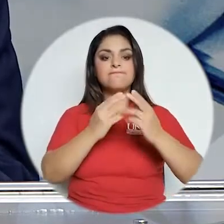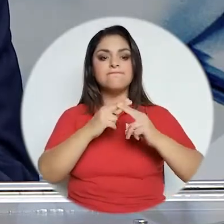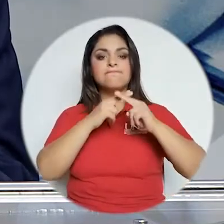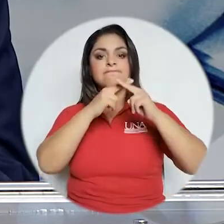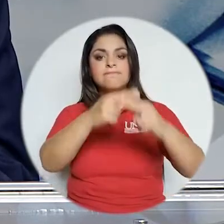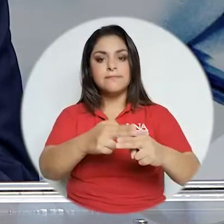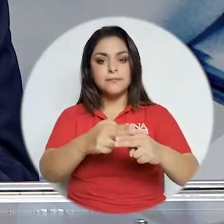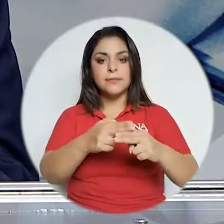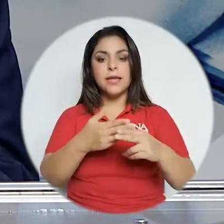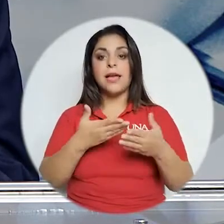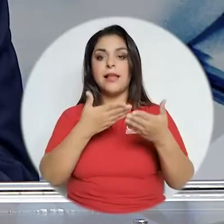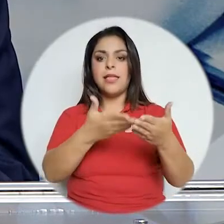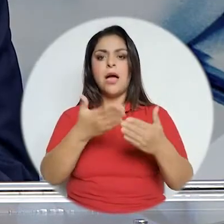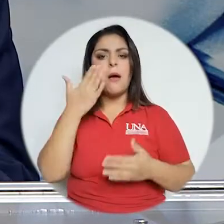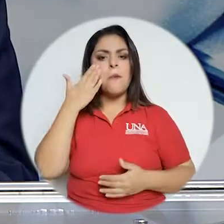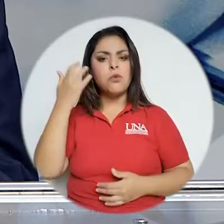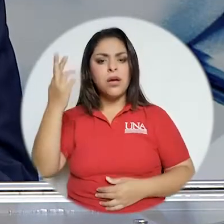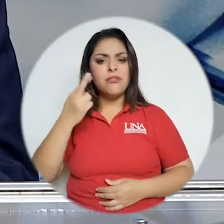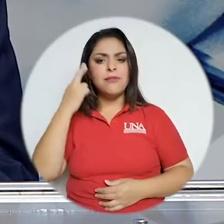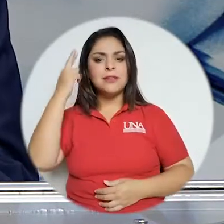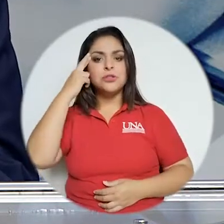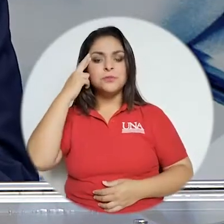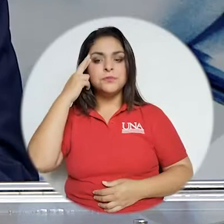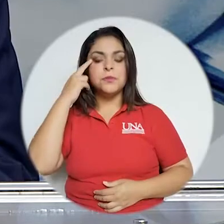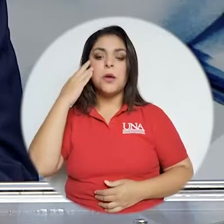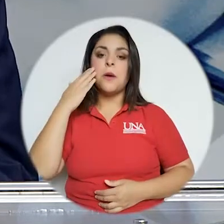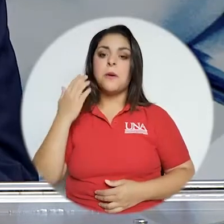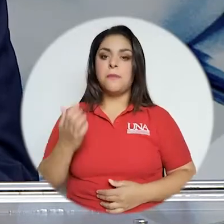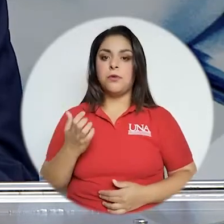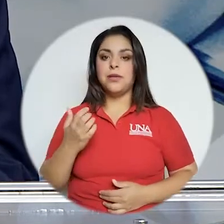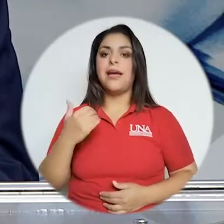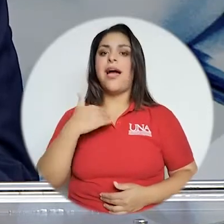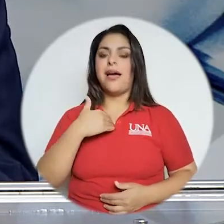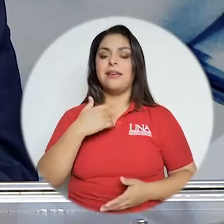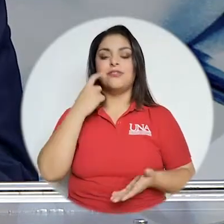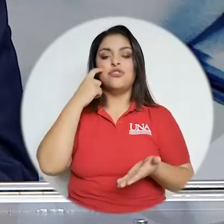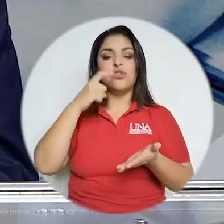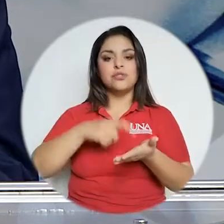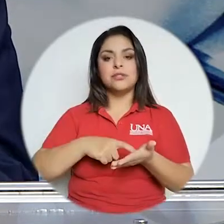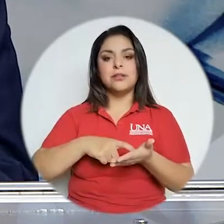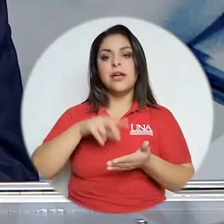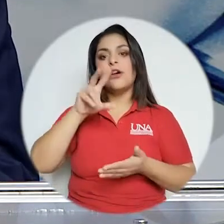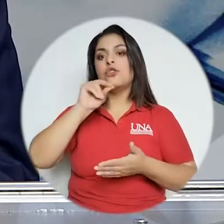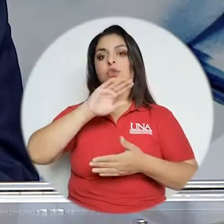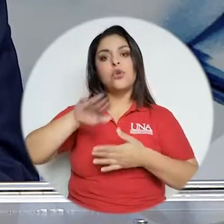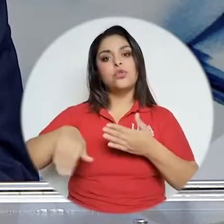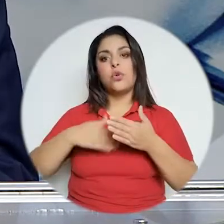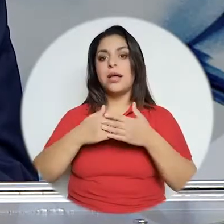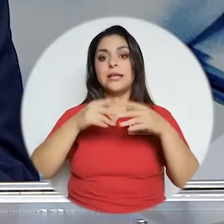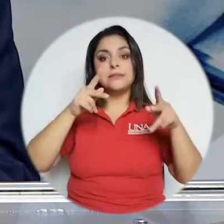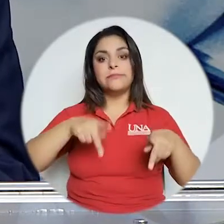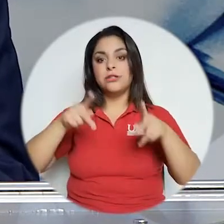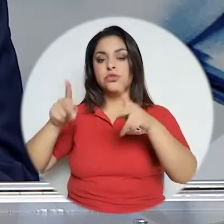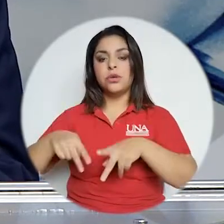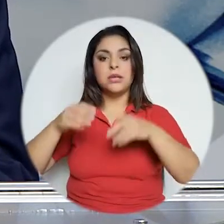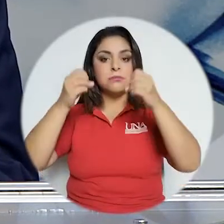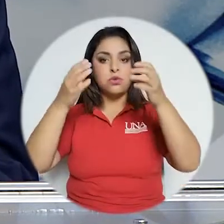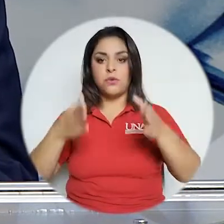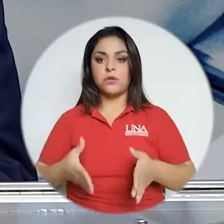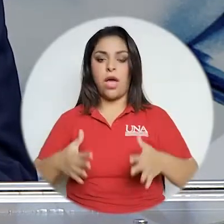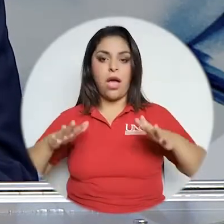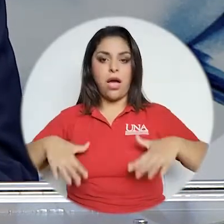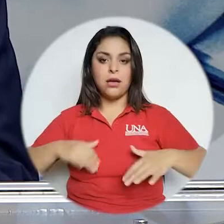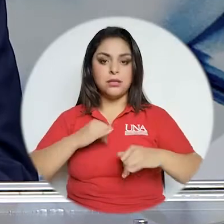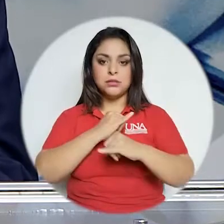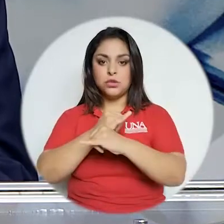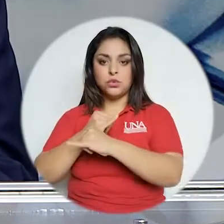que se le están asignando. ¿Y por qué razón? Porque hay que reconocer que no todas las